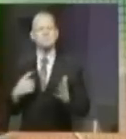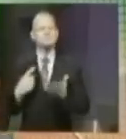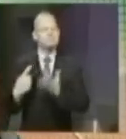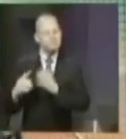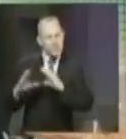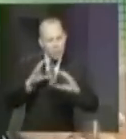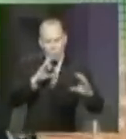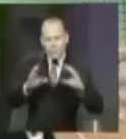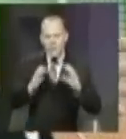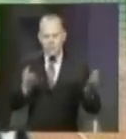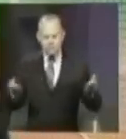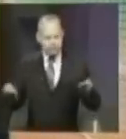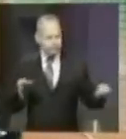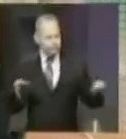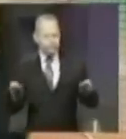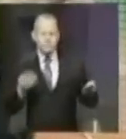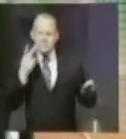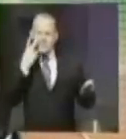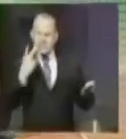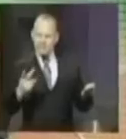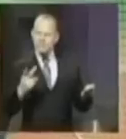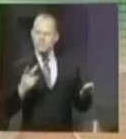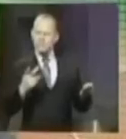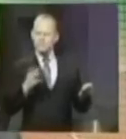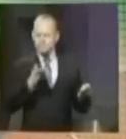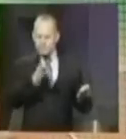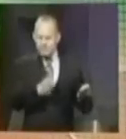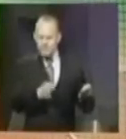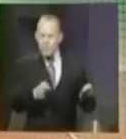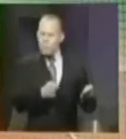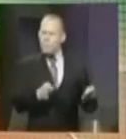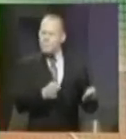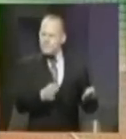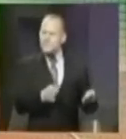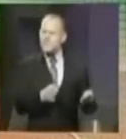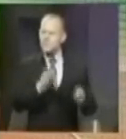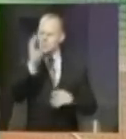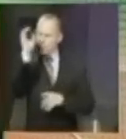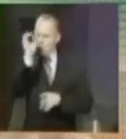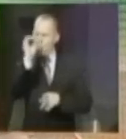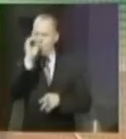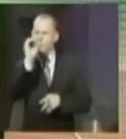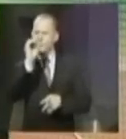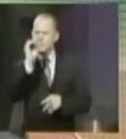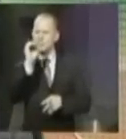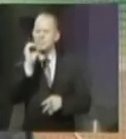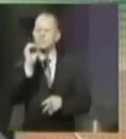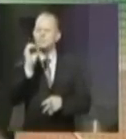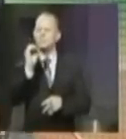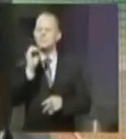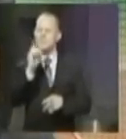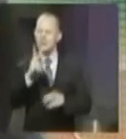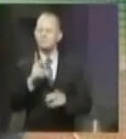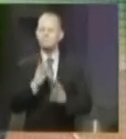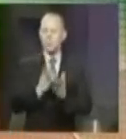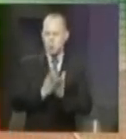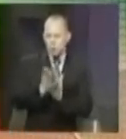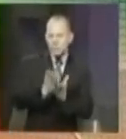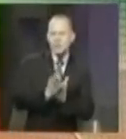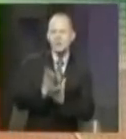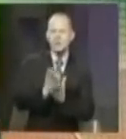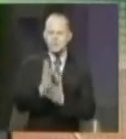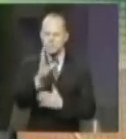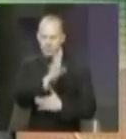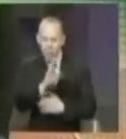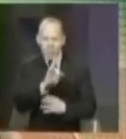comunicarnos, nos damos cuenta que en realidad hay un gran punto medio de consenso donde se conservan los derechos, donde se buscan las